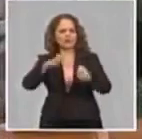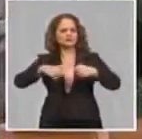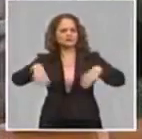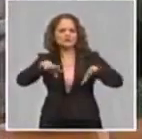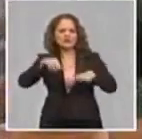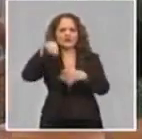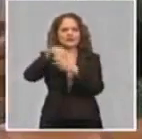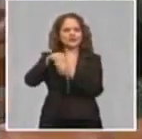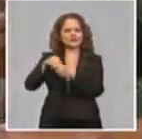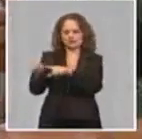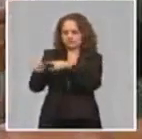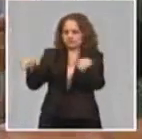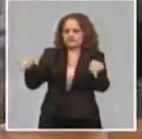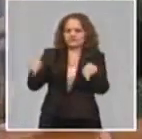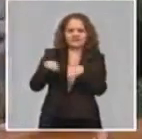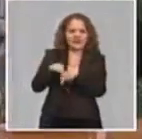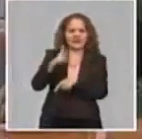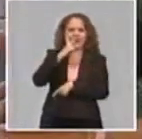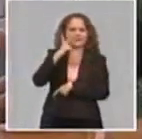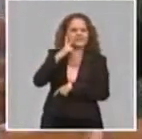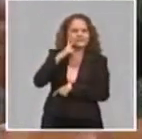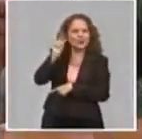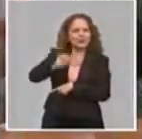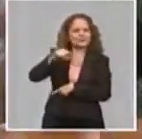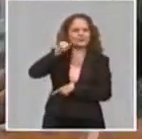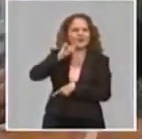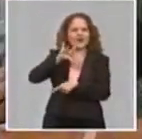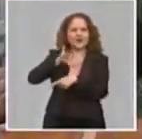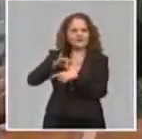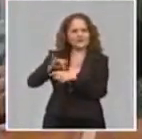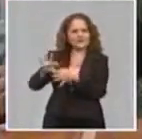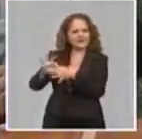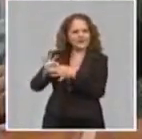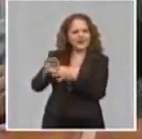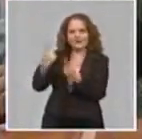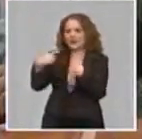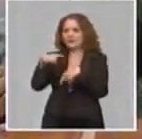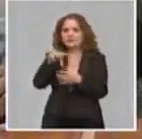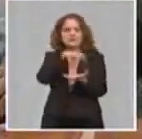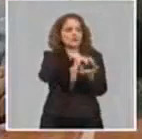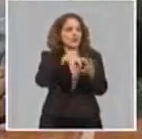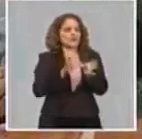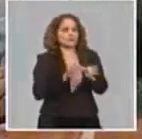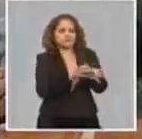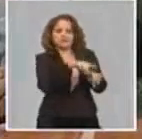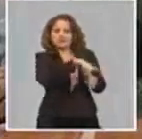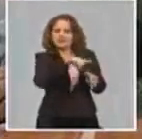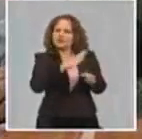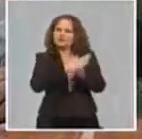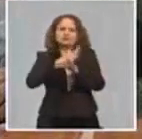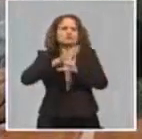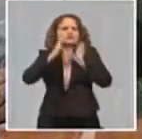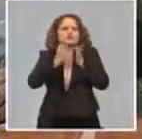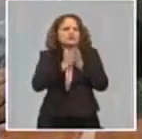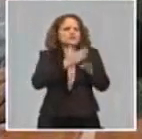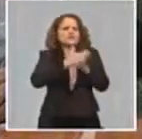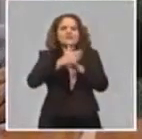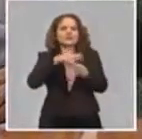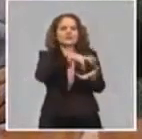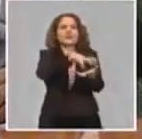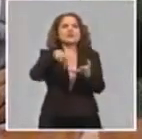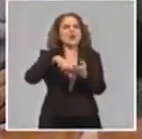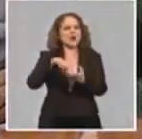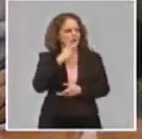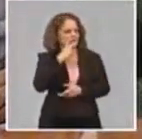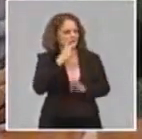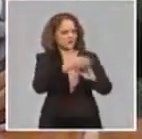cuidados intensivos, lugares de aislamiento. O un trabajo profundo y además con mucha rapidez, como lo